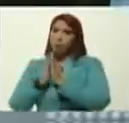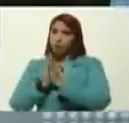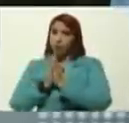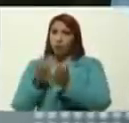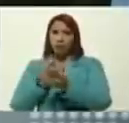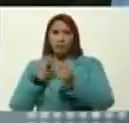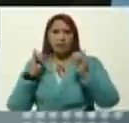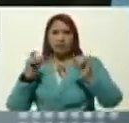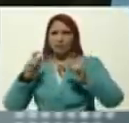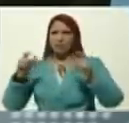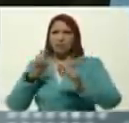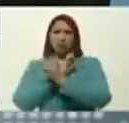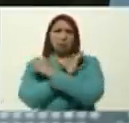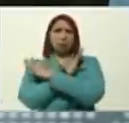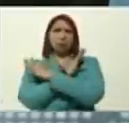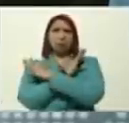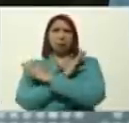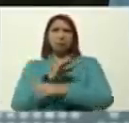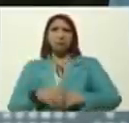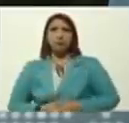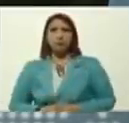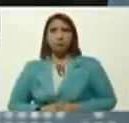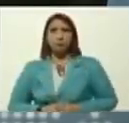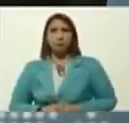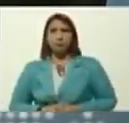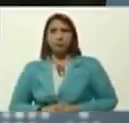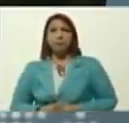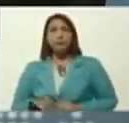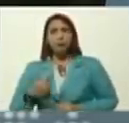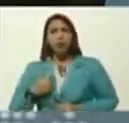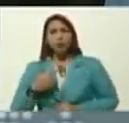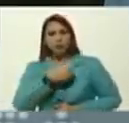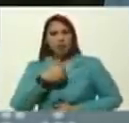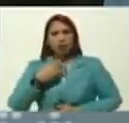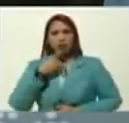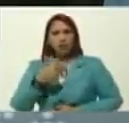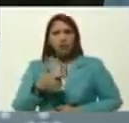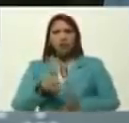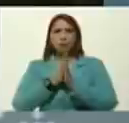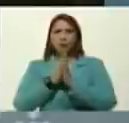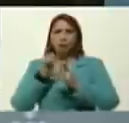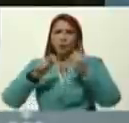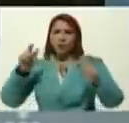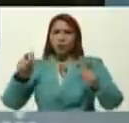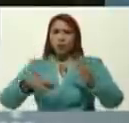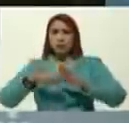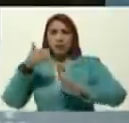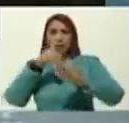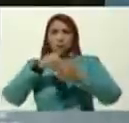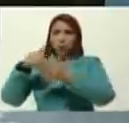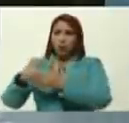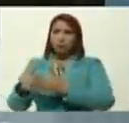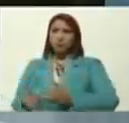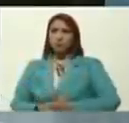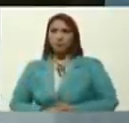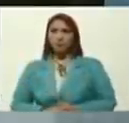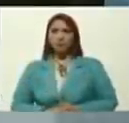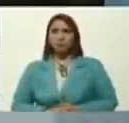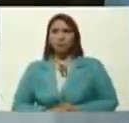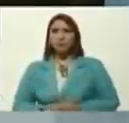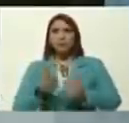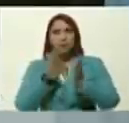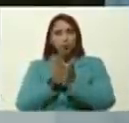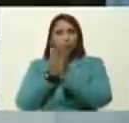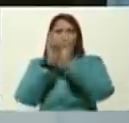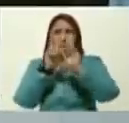independientes, a los ninis, me atrevo a decirles, que salgan a votar, estudien